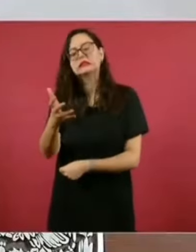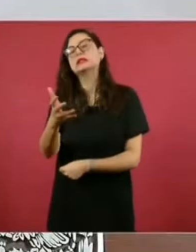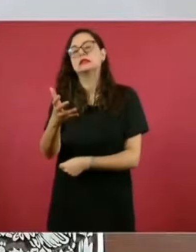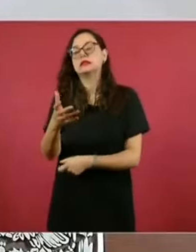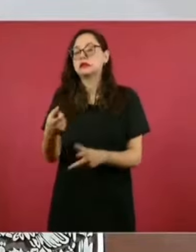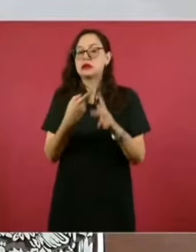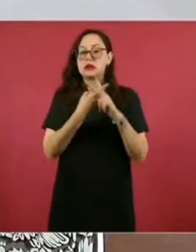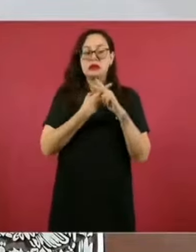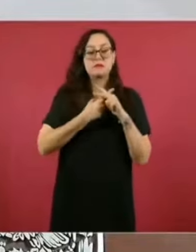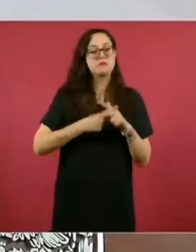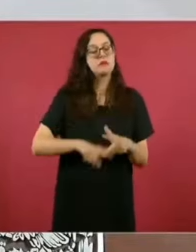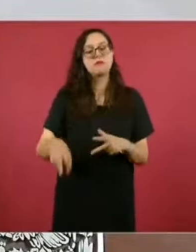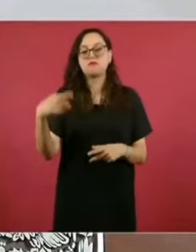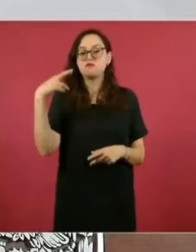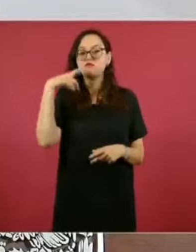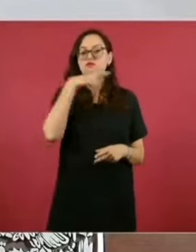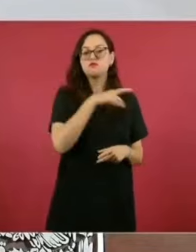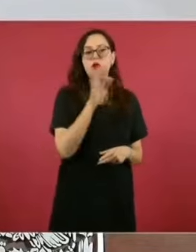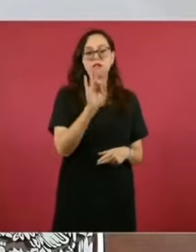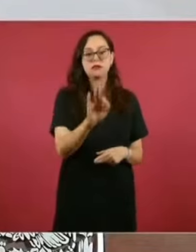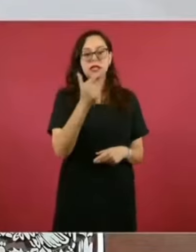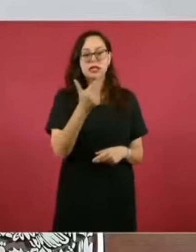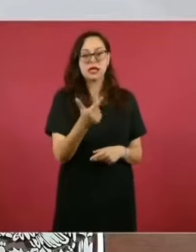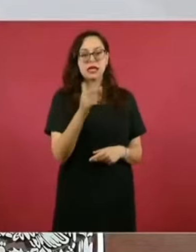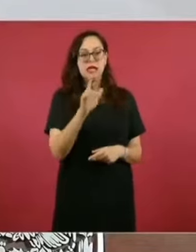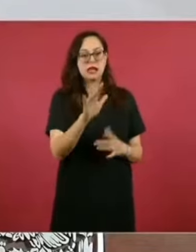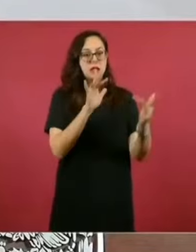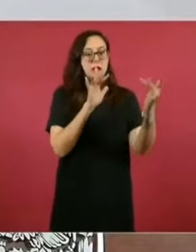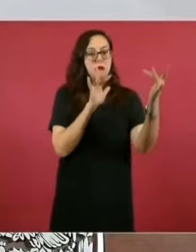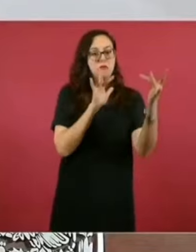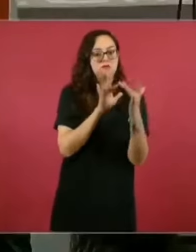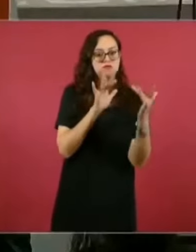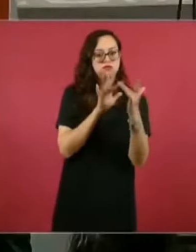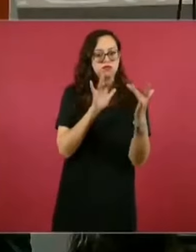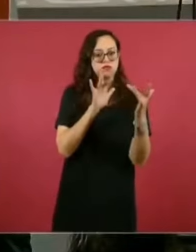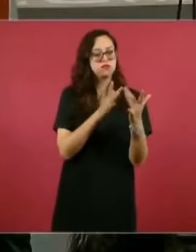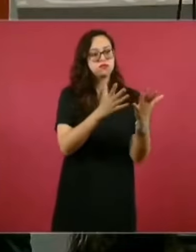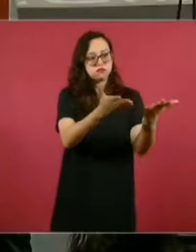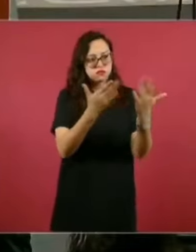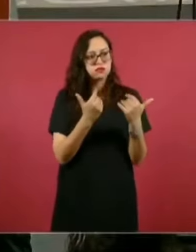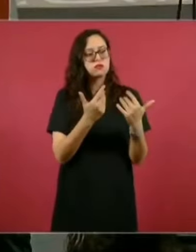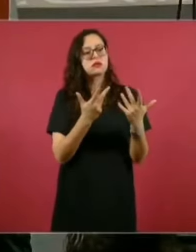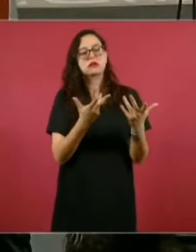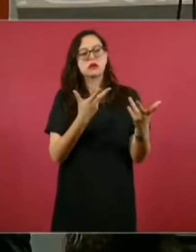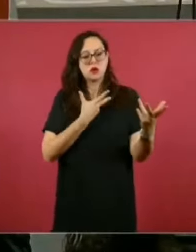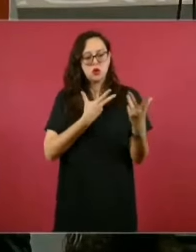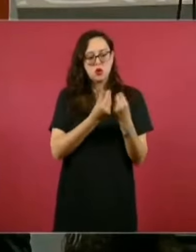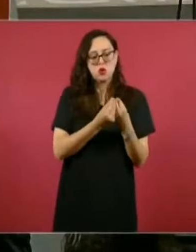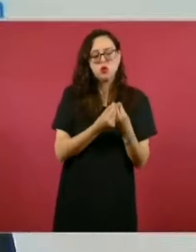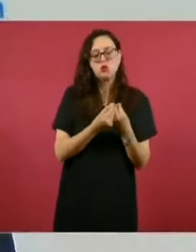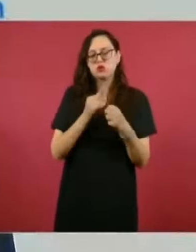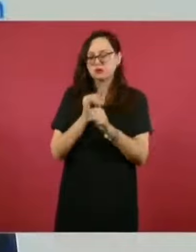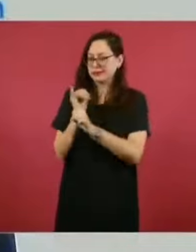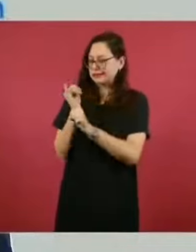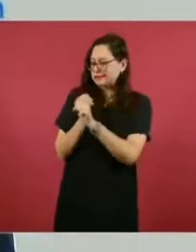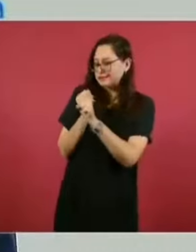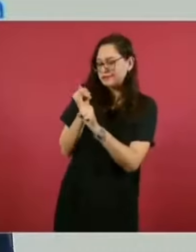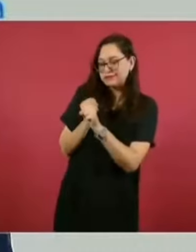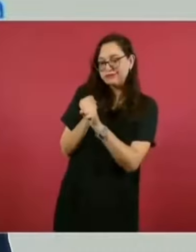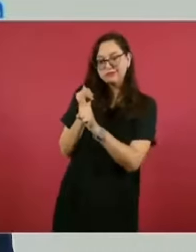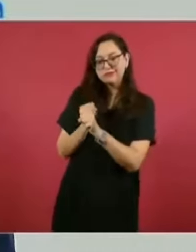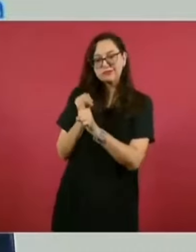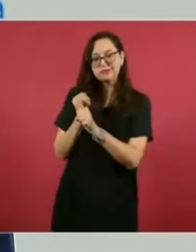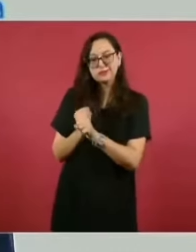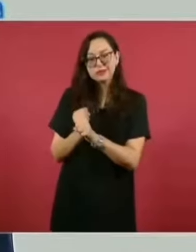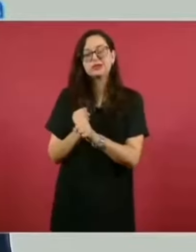la Fiscalía General de la República para poder proveer de toda la información disponible para poder